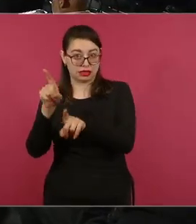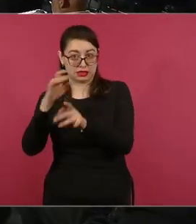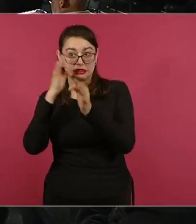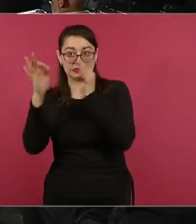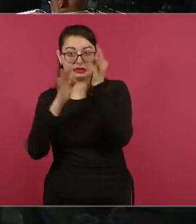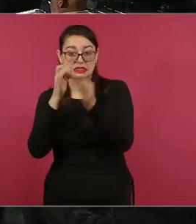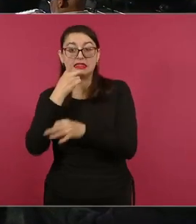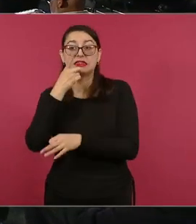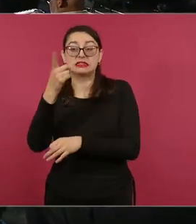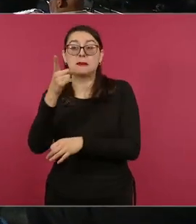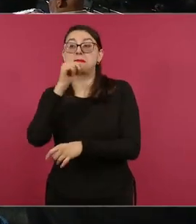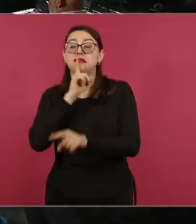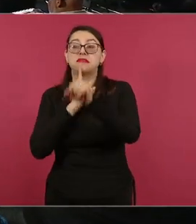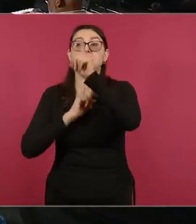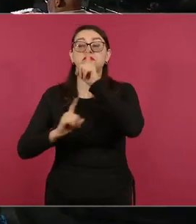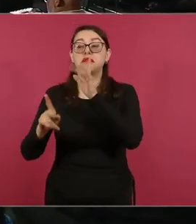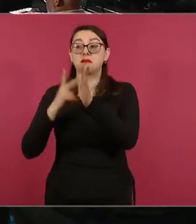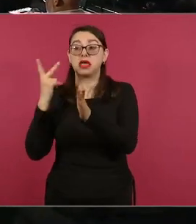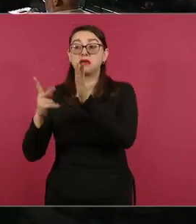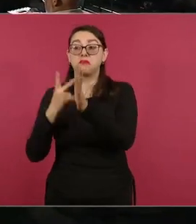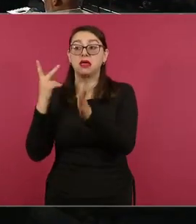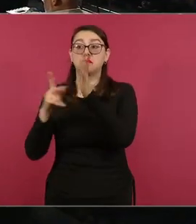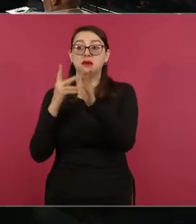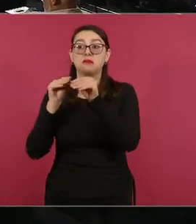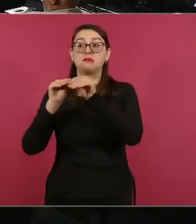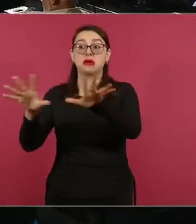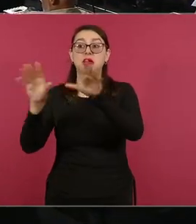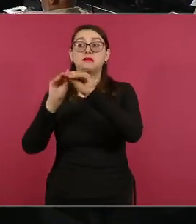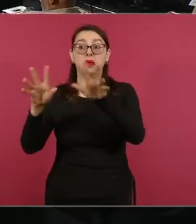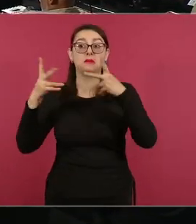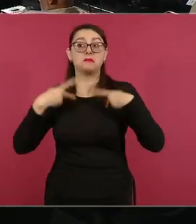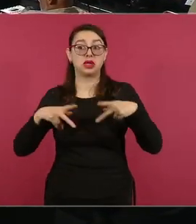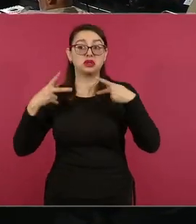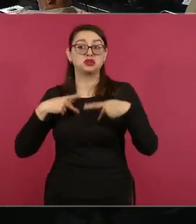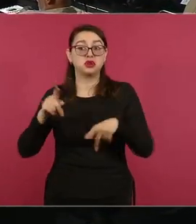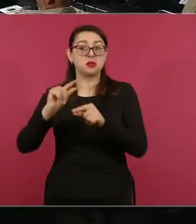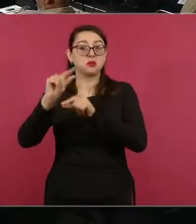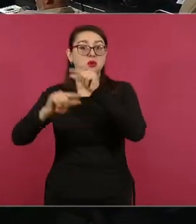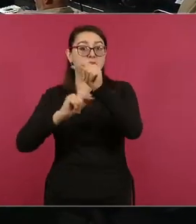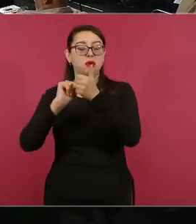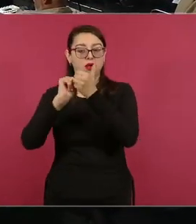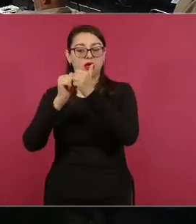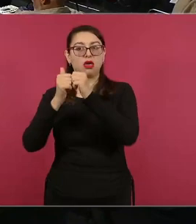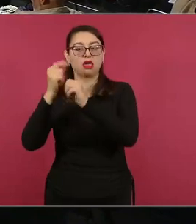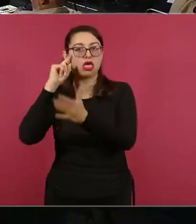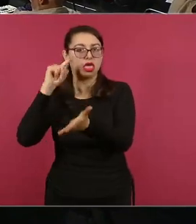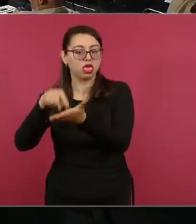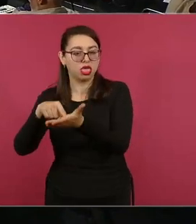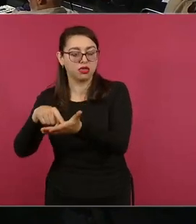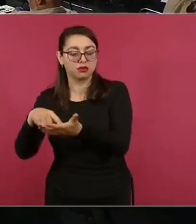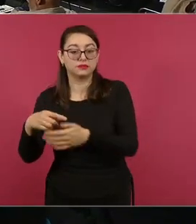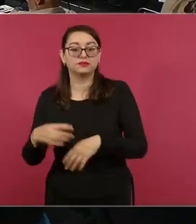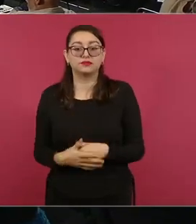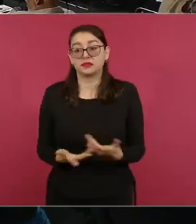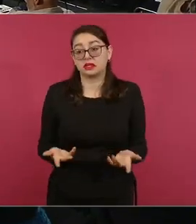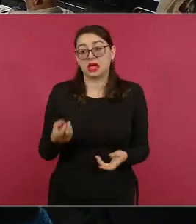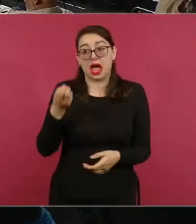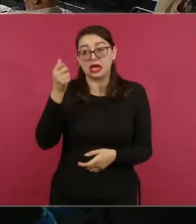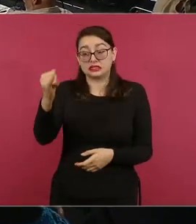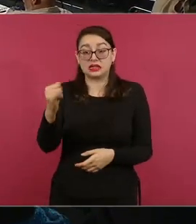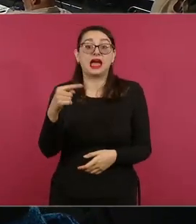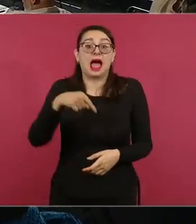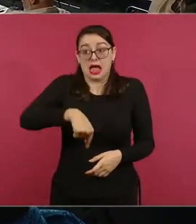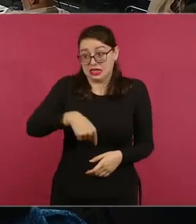los medios están capturados por este tipo de intereses, al igual que estas instituciones como el Instituto Nacional Electoral.